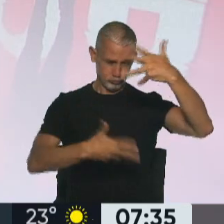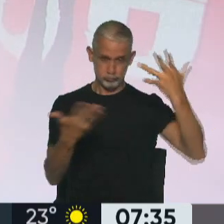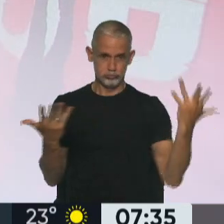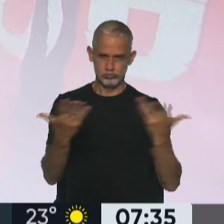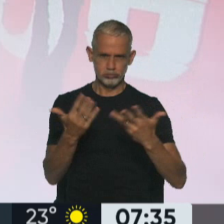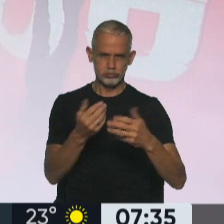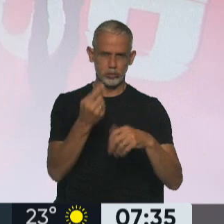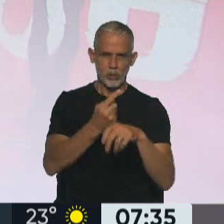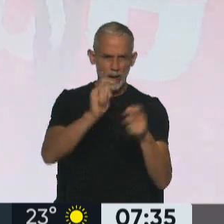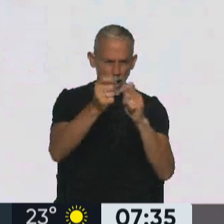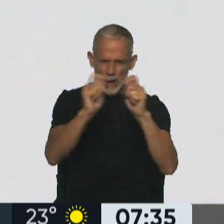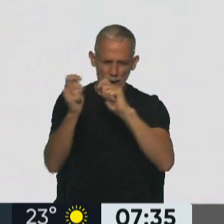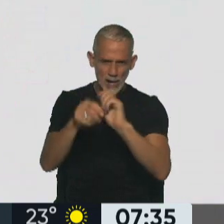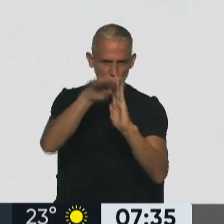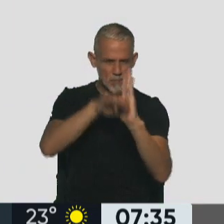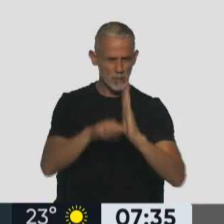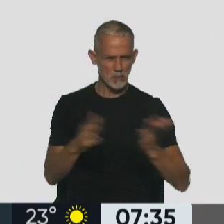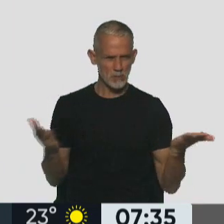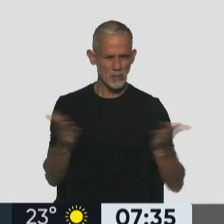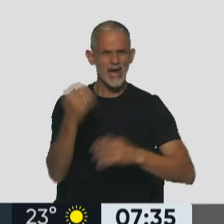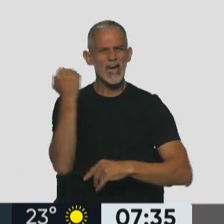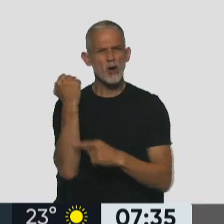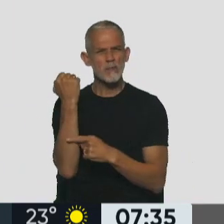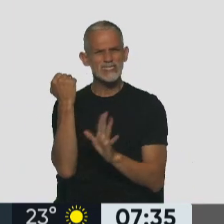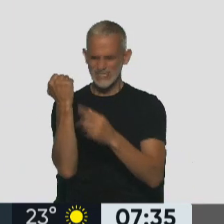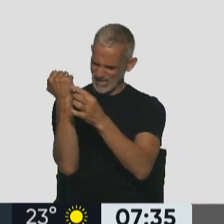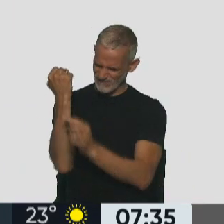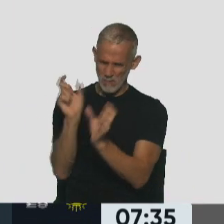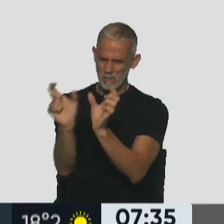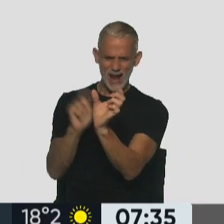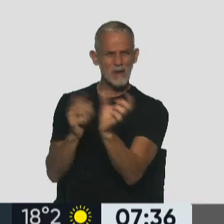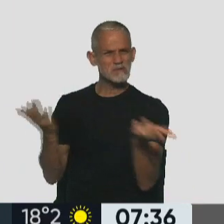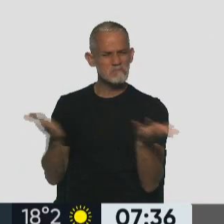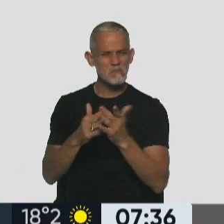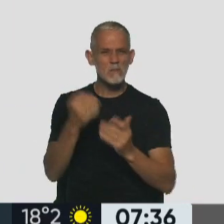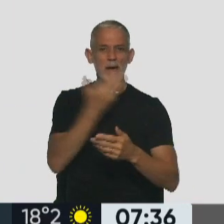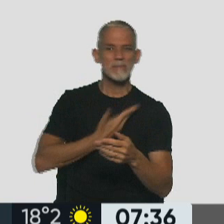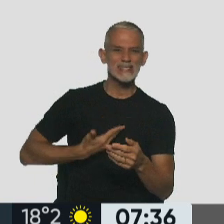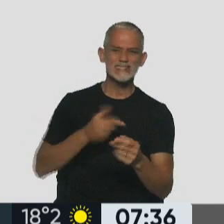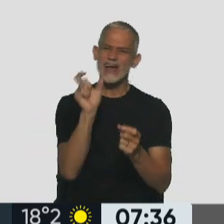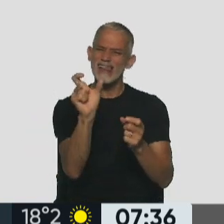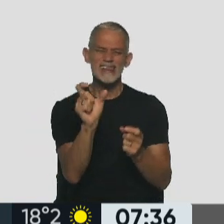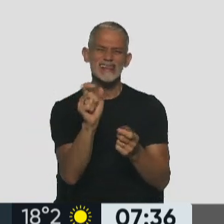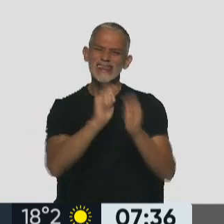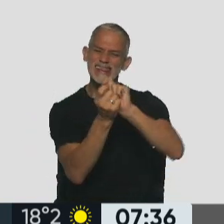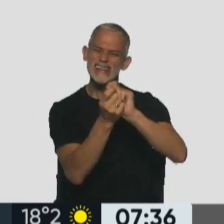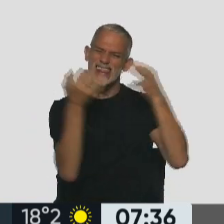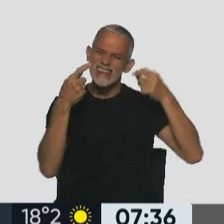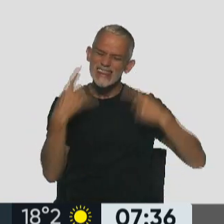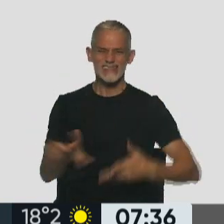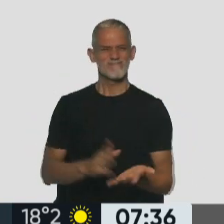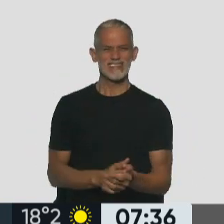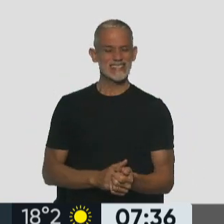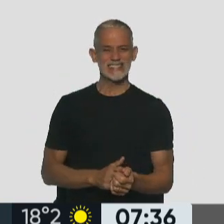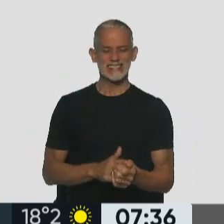minuto a minuto de cada paso. Llamativo que deje Economista y no Presidente, ¿no? Porque el usuario es difícil de cambiar. Yo creo que poco a poco se van a